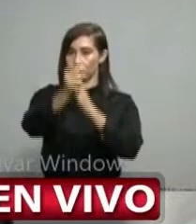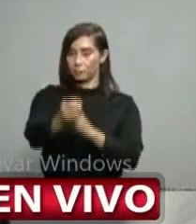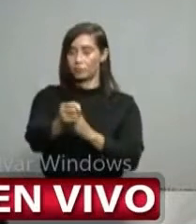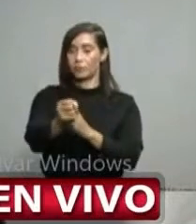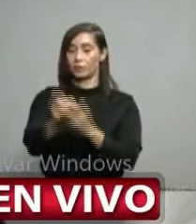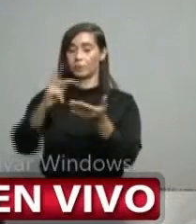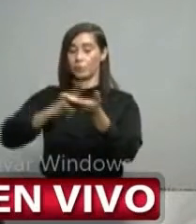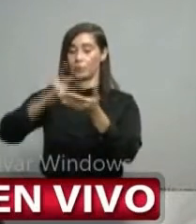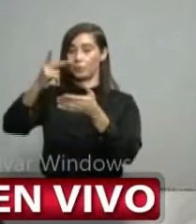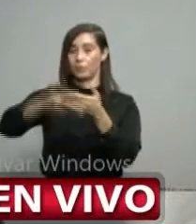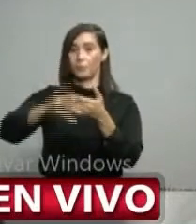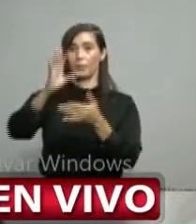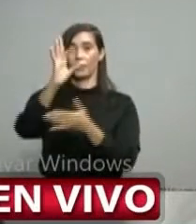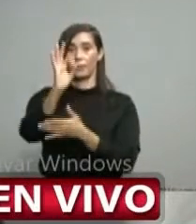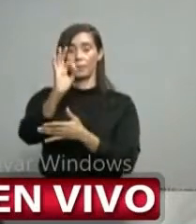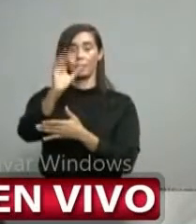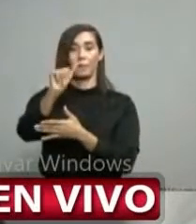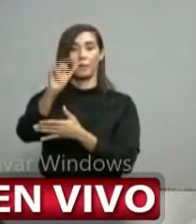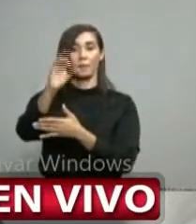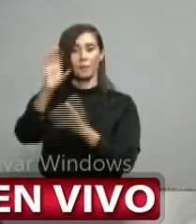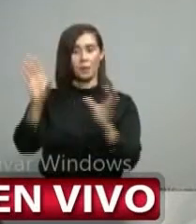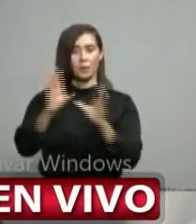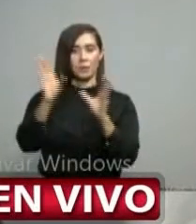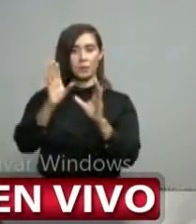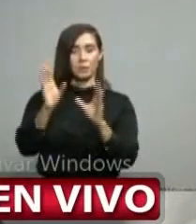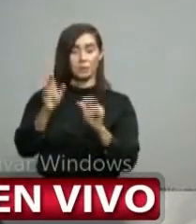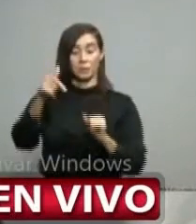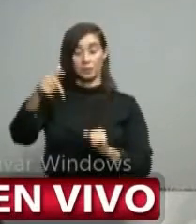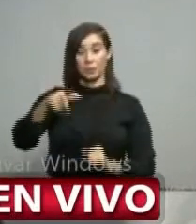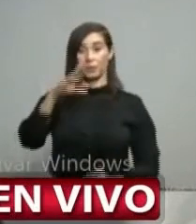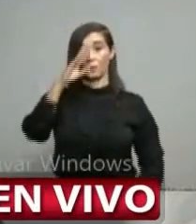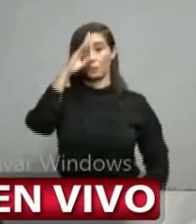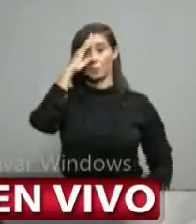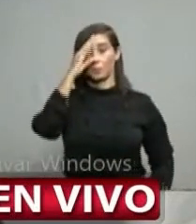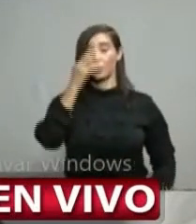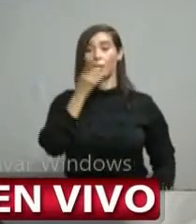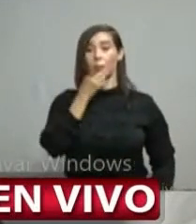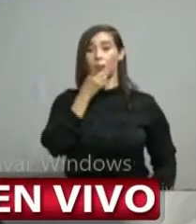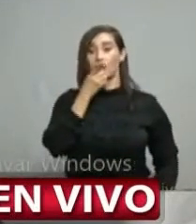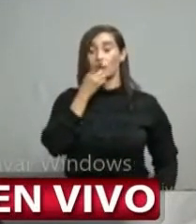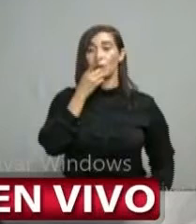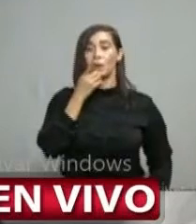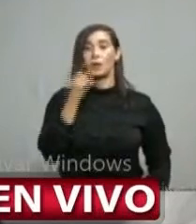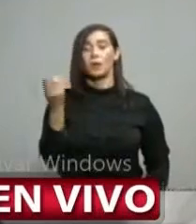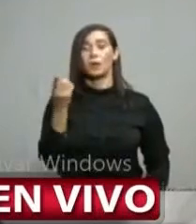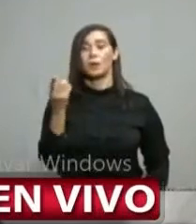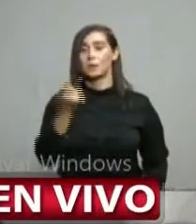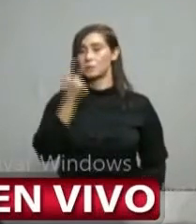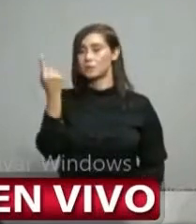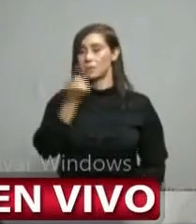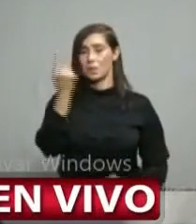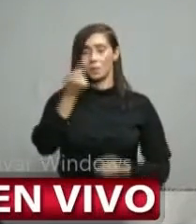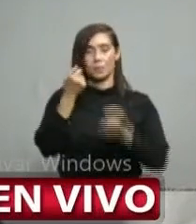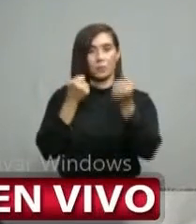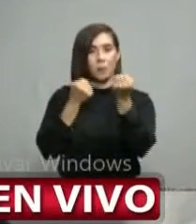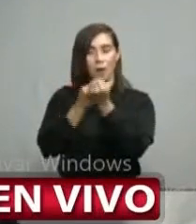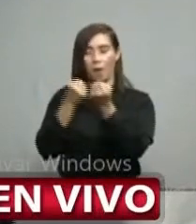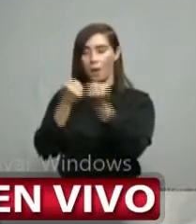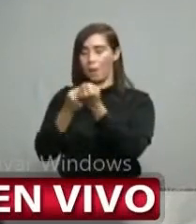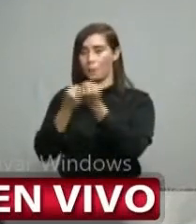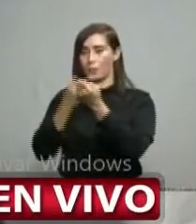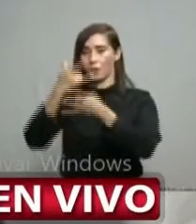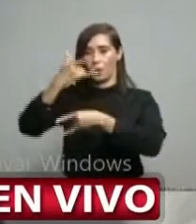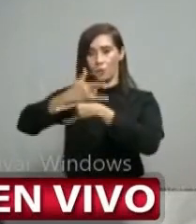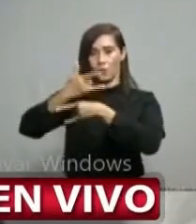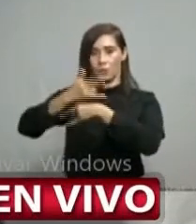la FAO todas estas actividades república dominicana no es la primera vez que sube que sirve de base